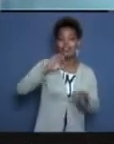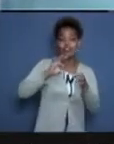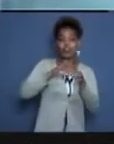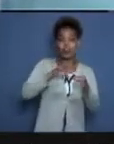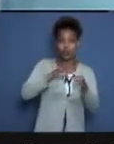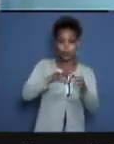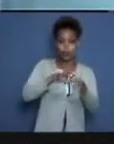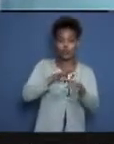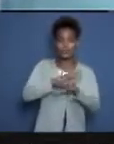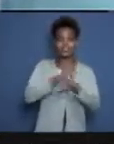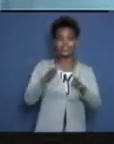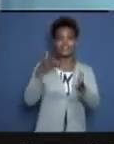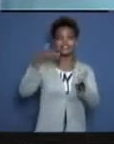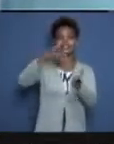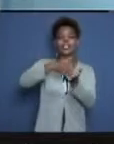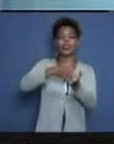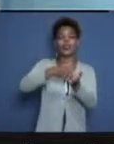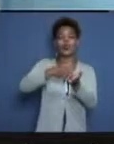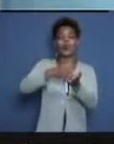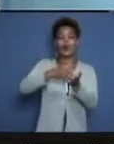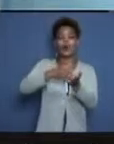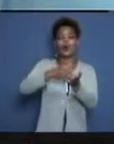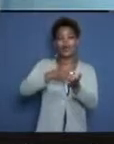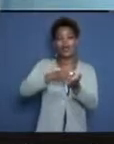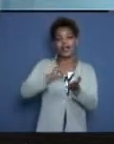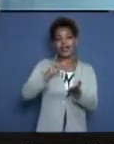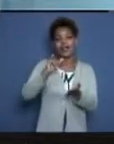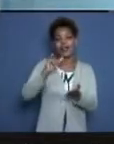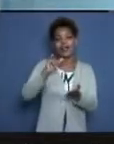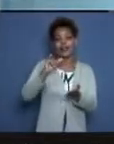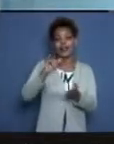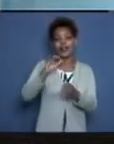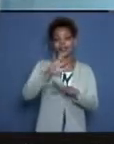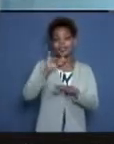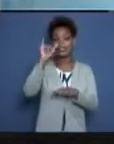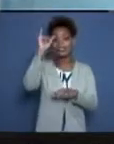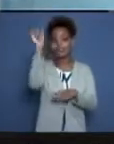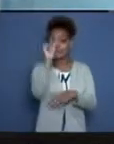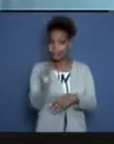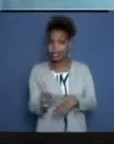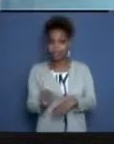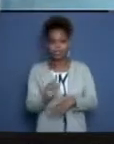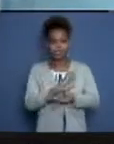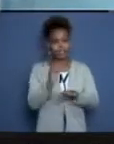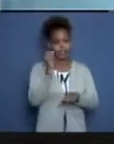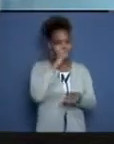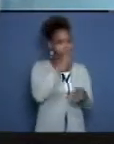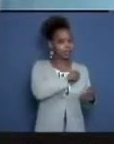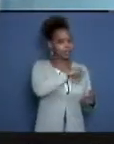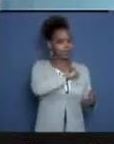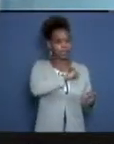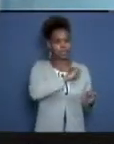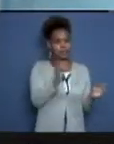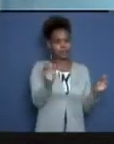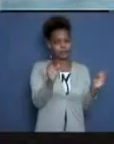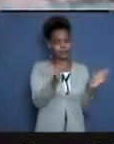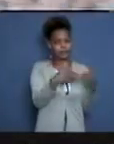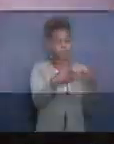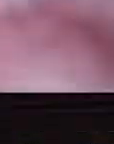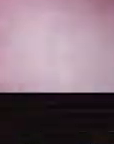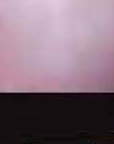con el París Saint-Germain. Una noticia muy triste, Messi, pero se acabó la historia con el Barcelona. Terminamos. Buenas tardes.